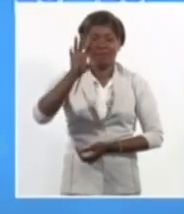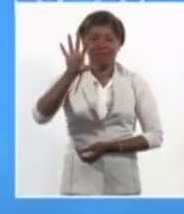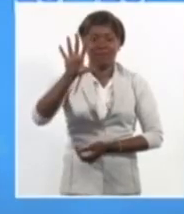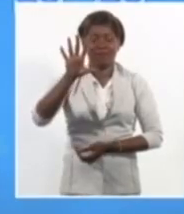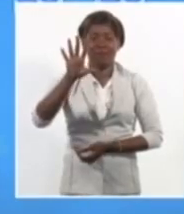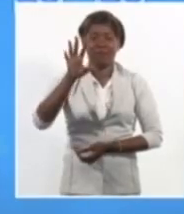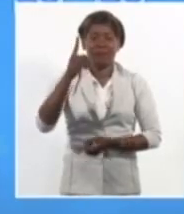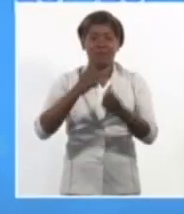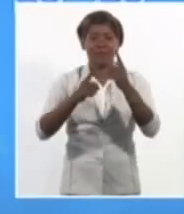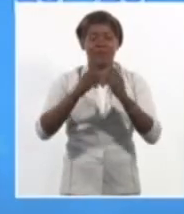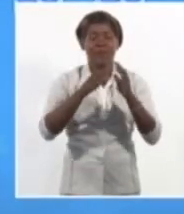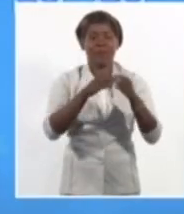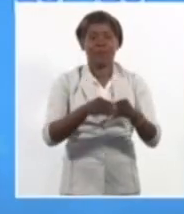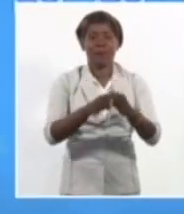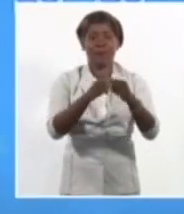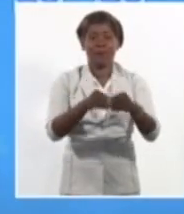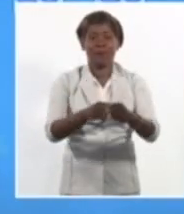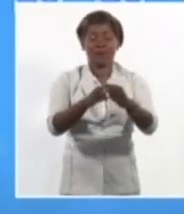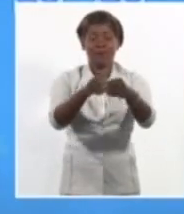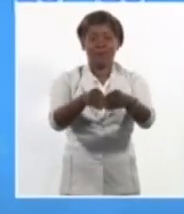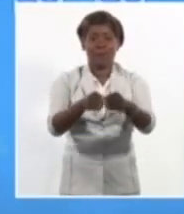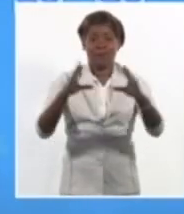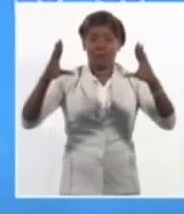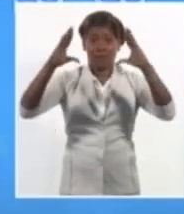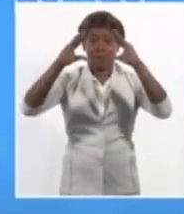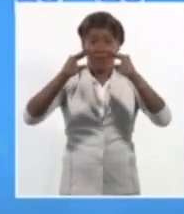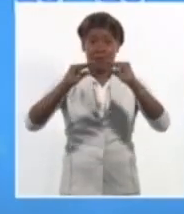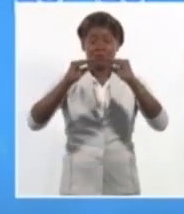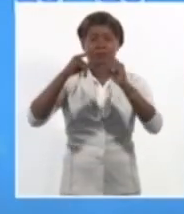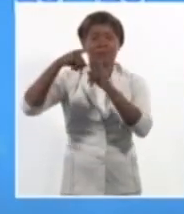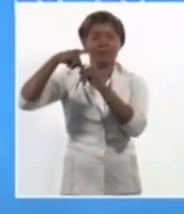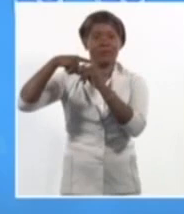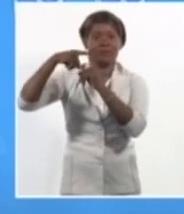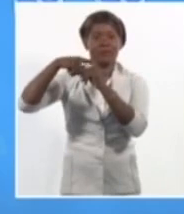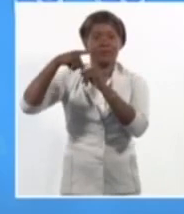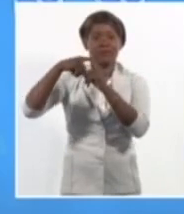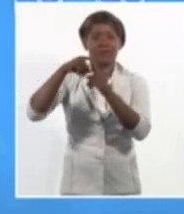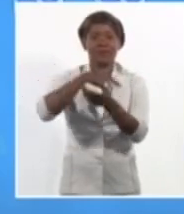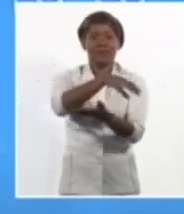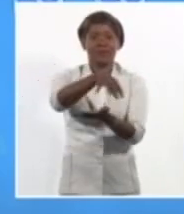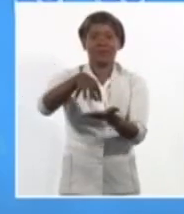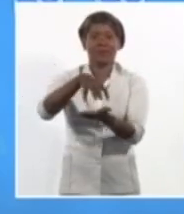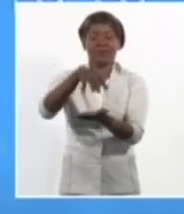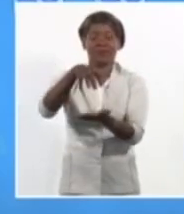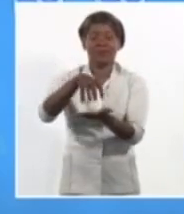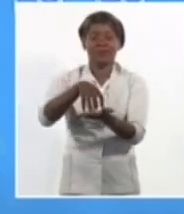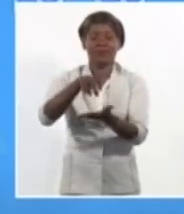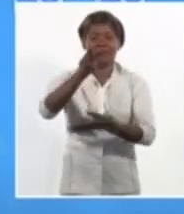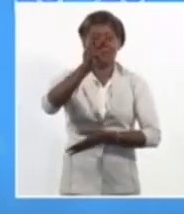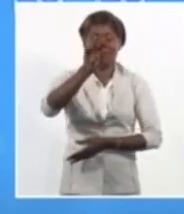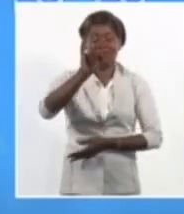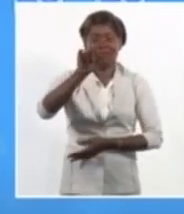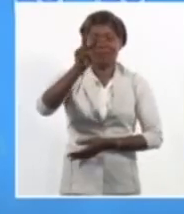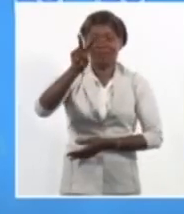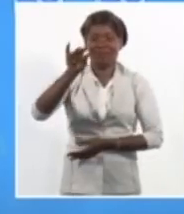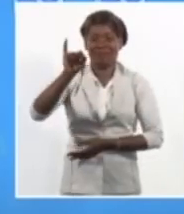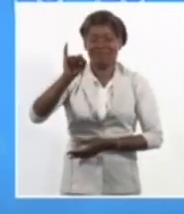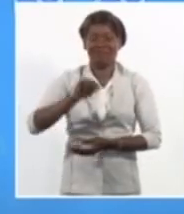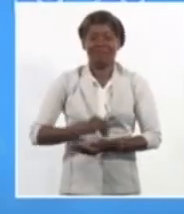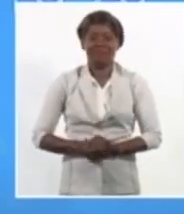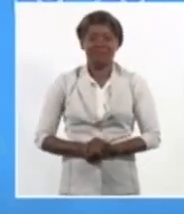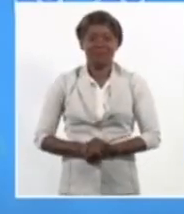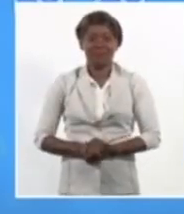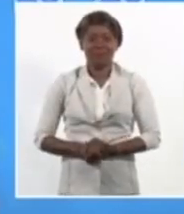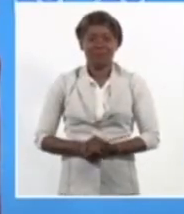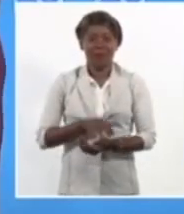provincia de Granma. Por la noche las temperaturas más elevadas en las provincias orientales 24, 26 grados Celsius y en el resto del